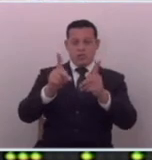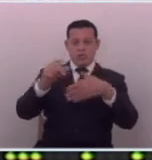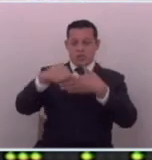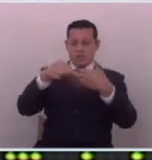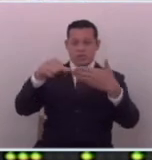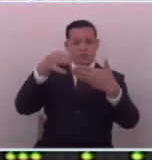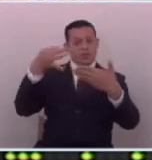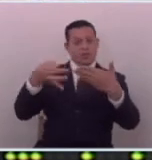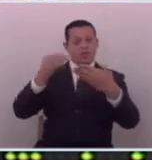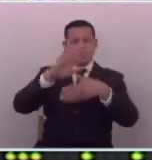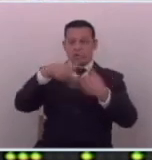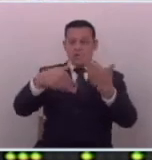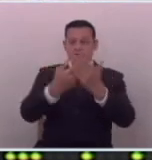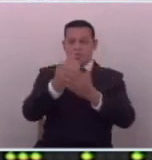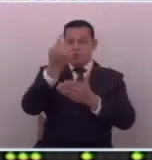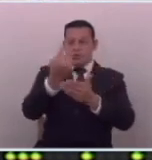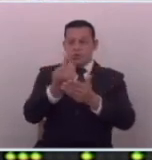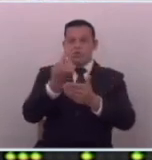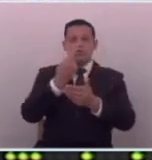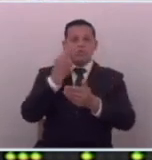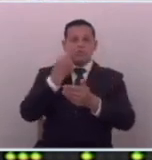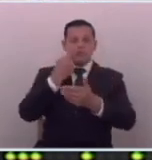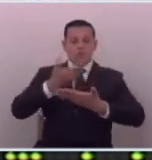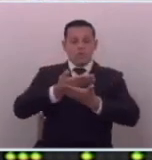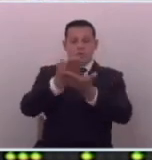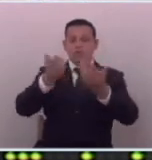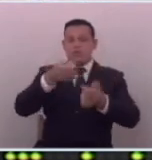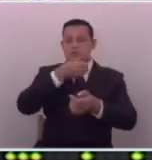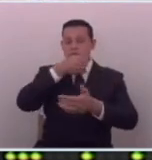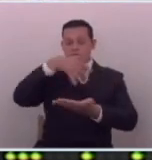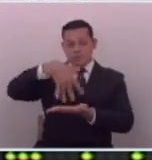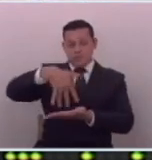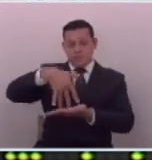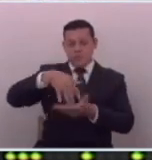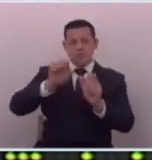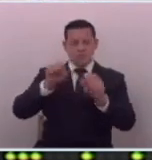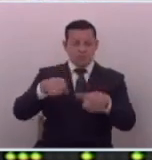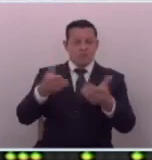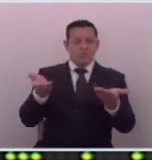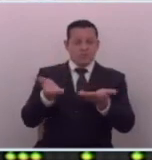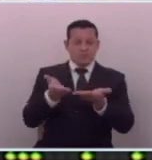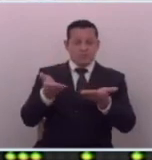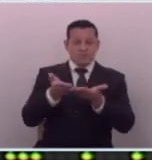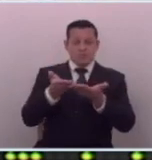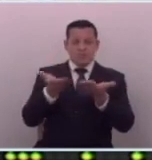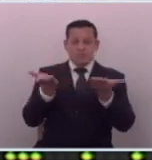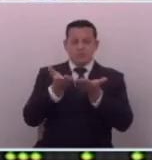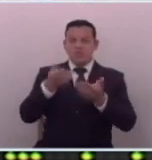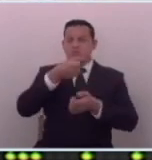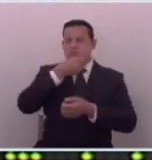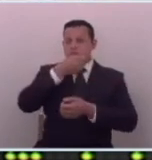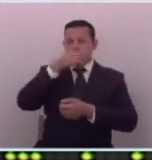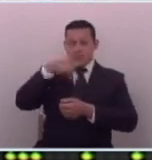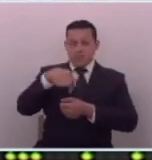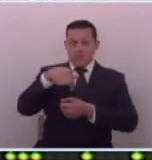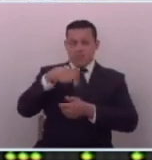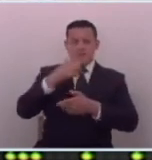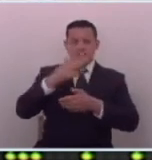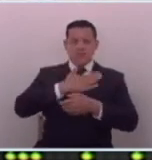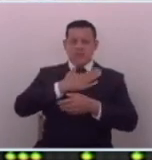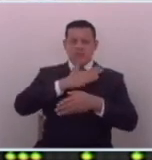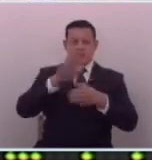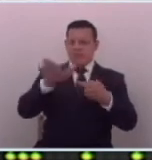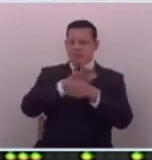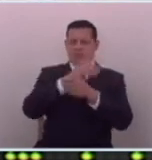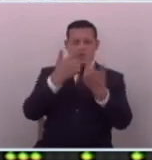todas las personas que busquen informar de primera mano a nuestra población puedan hacerlo creadores de contenido por ejemplo aquí están y tienen toda la